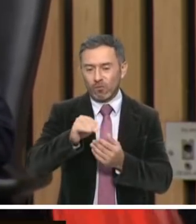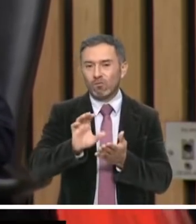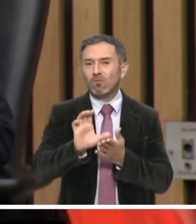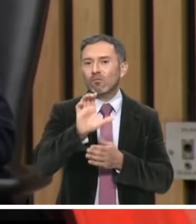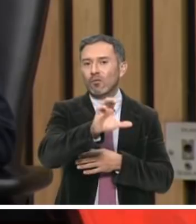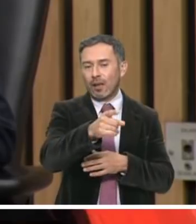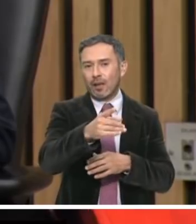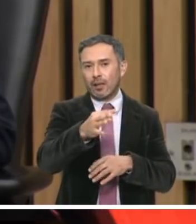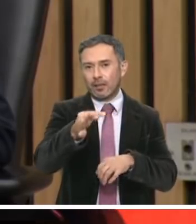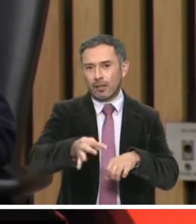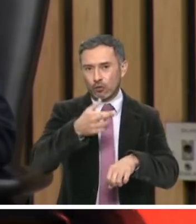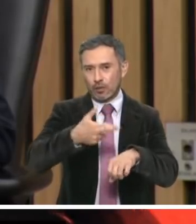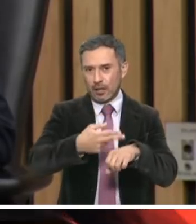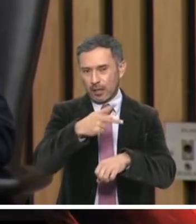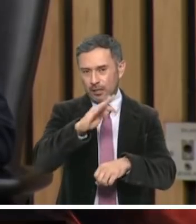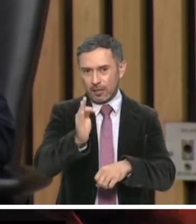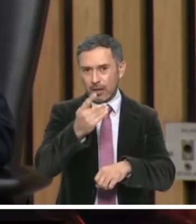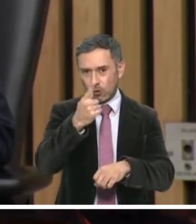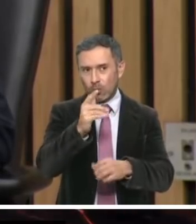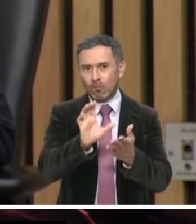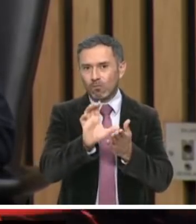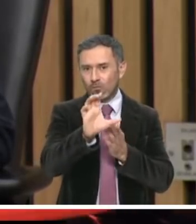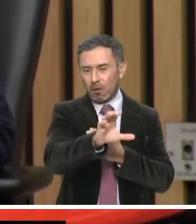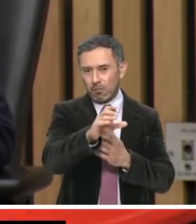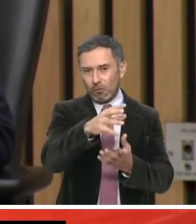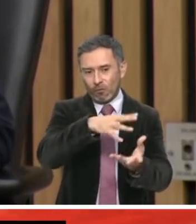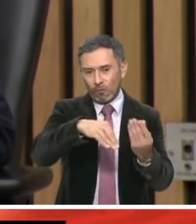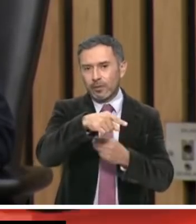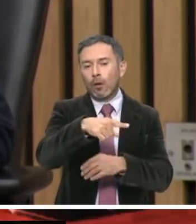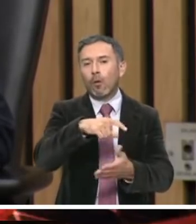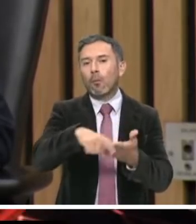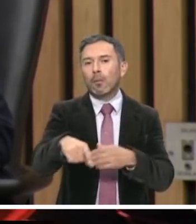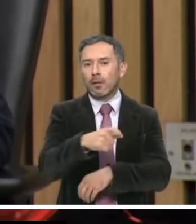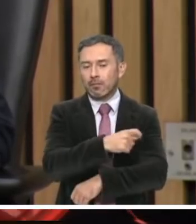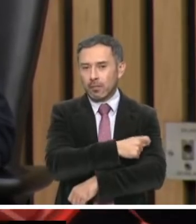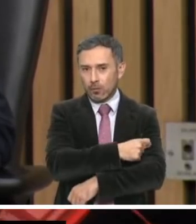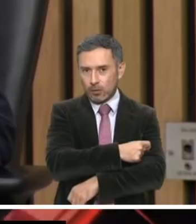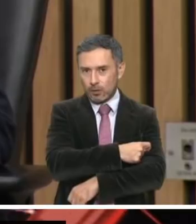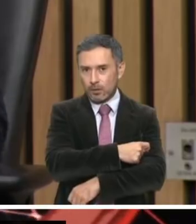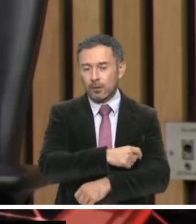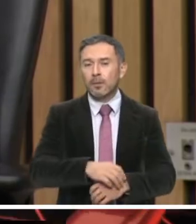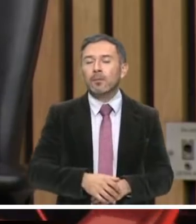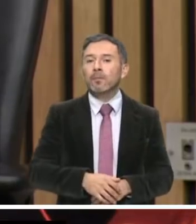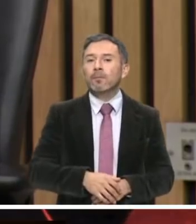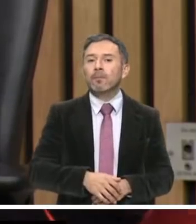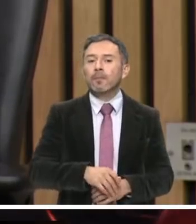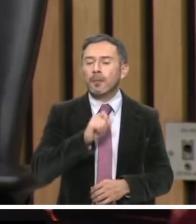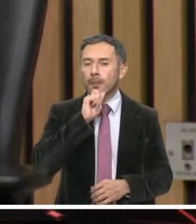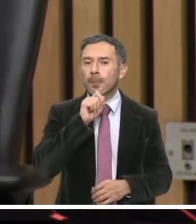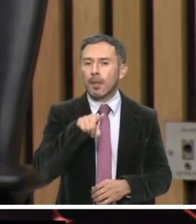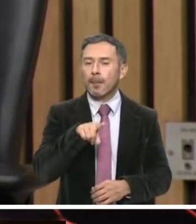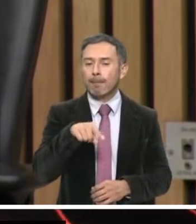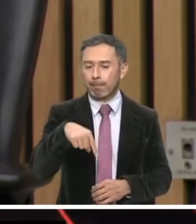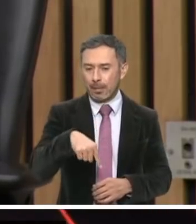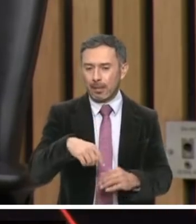tesorería de la federación para la compra de vacunas y ha recibido de este